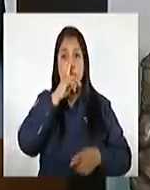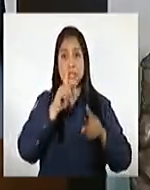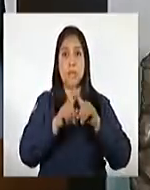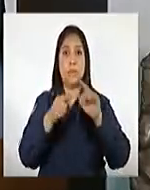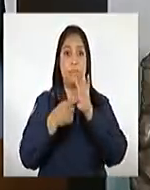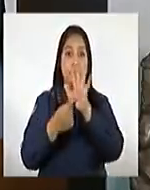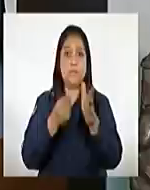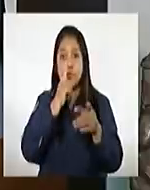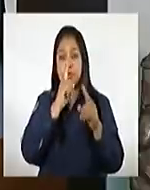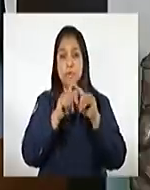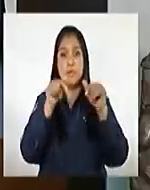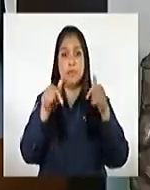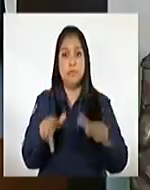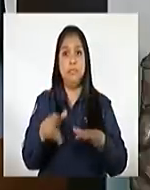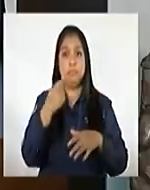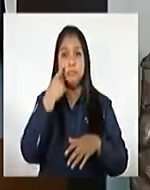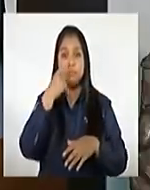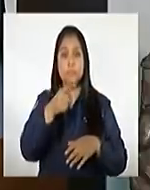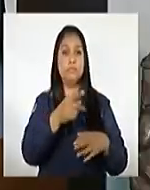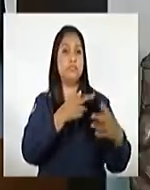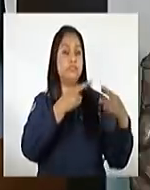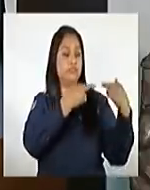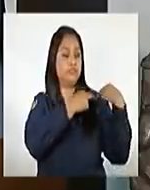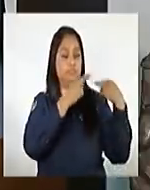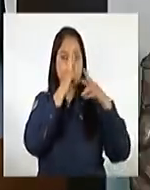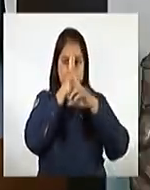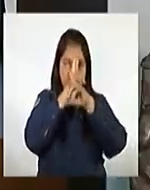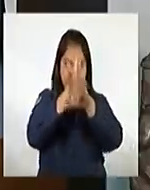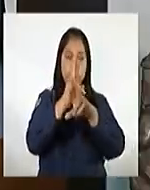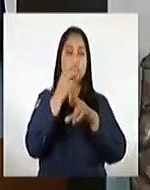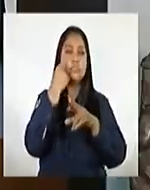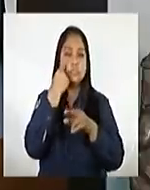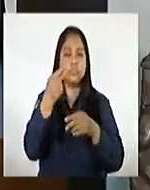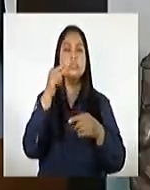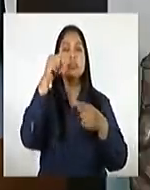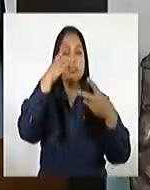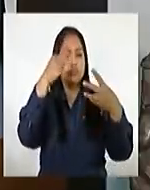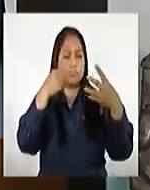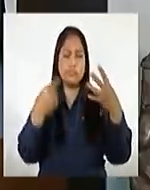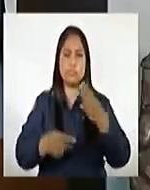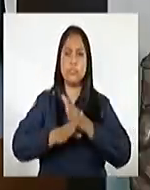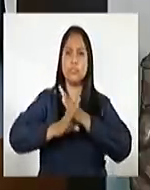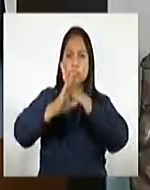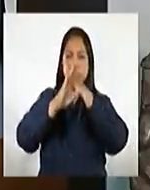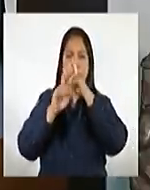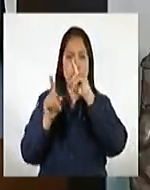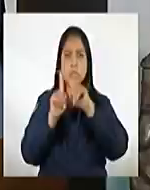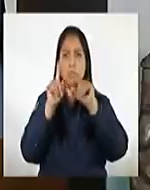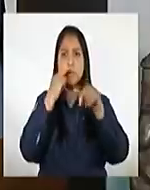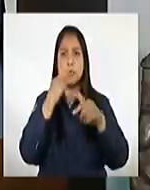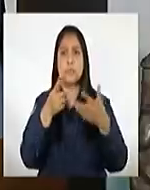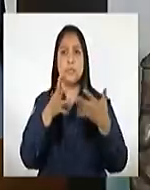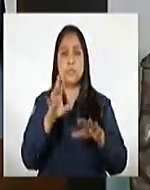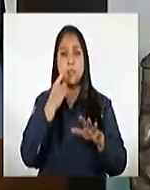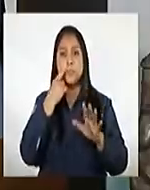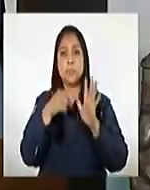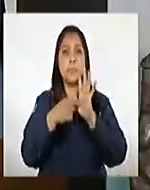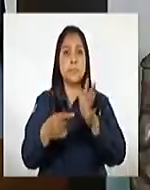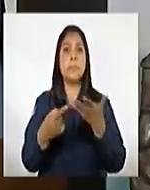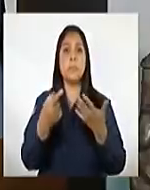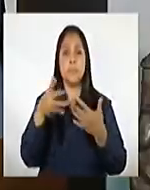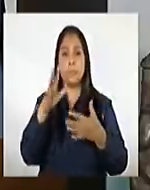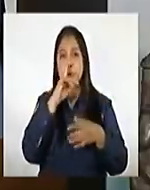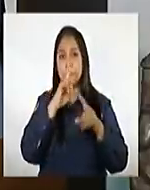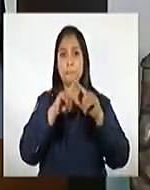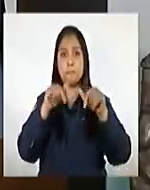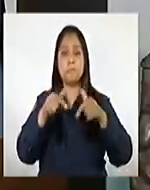colaboración, pero sobre todo del respeto a las recomendaciones y medidas de bioseguridad establecidas. Yo sé que